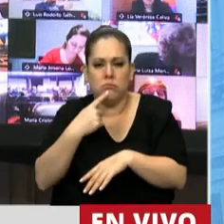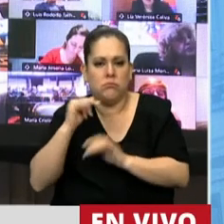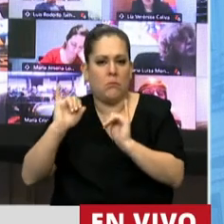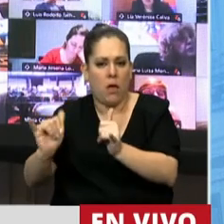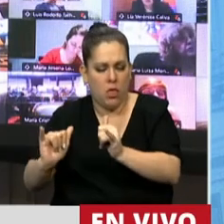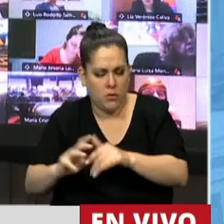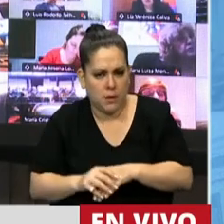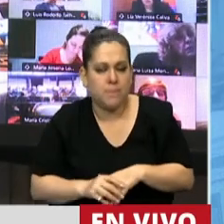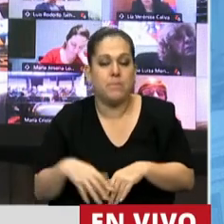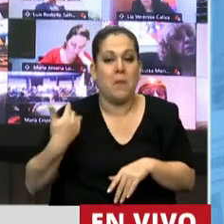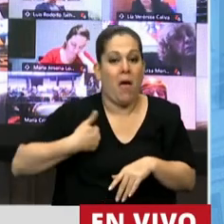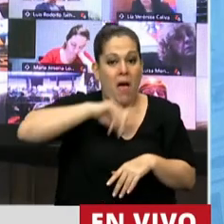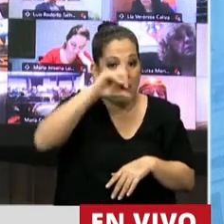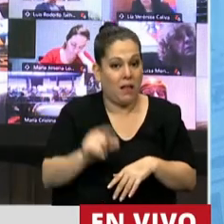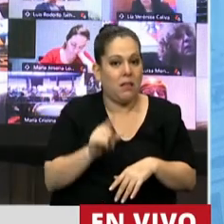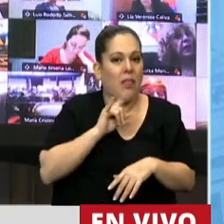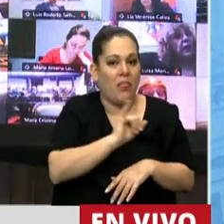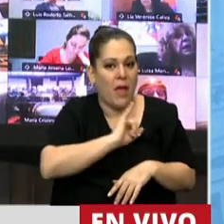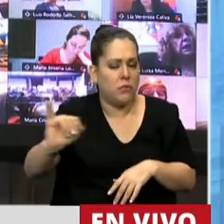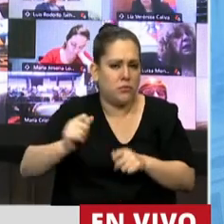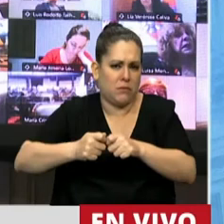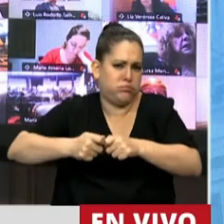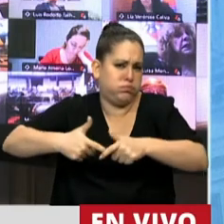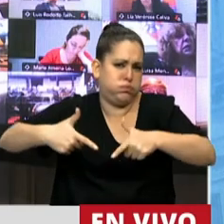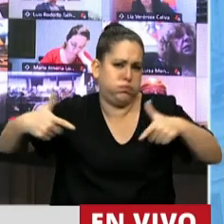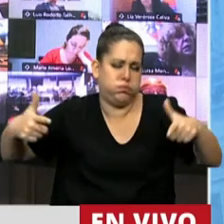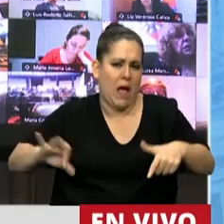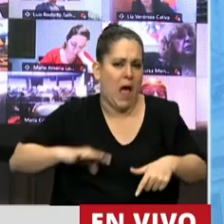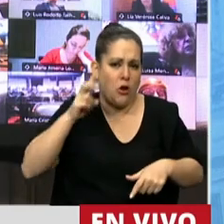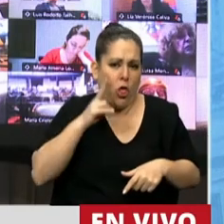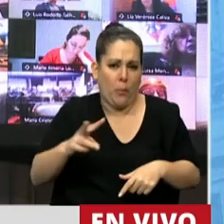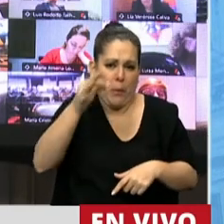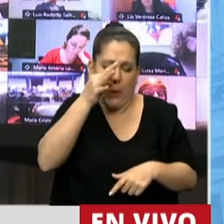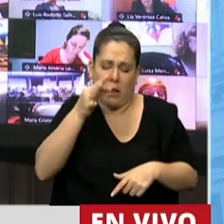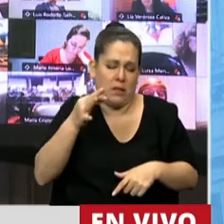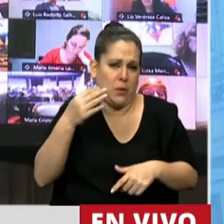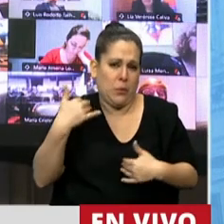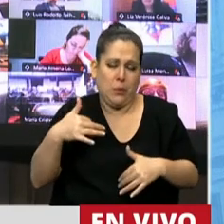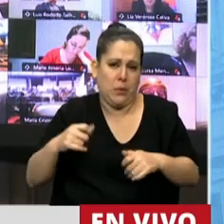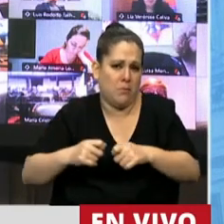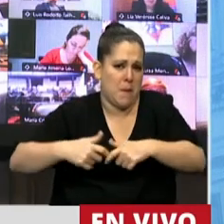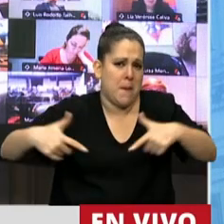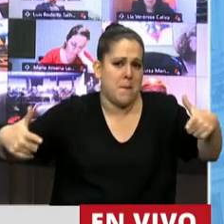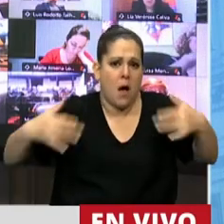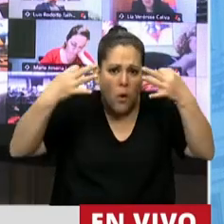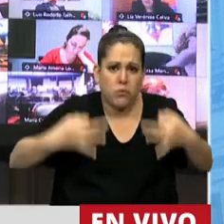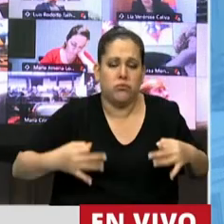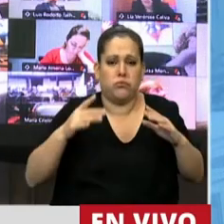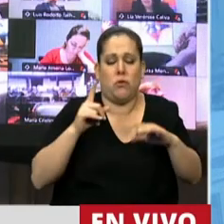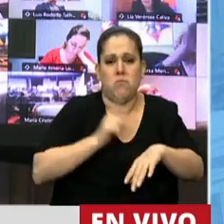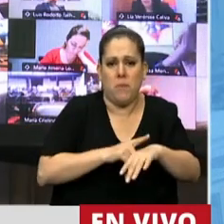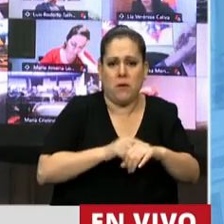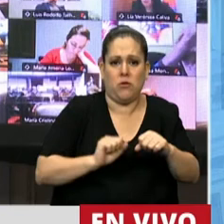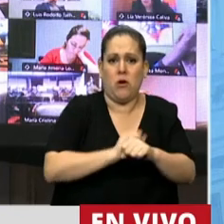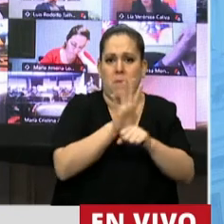denuncias por delitos de grooming aumentaron en el 2020 durante precisamente la pandemia un 13%